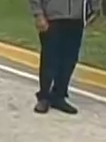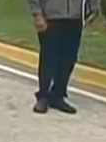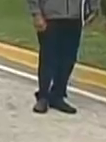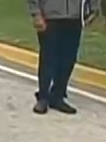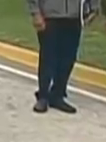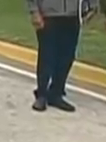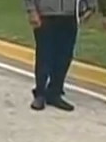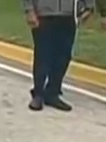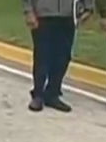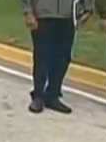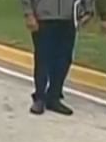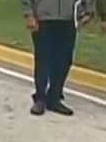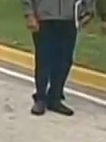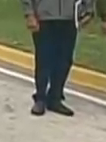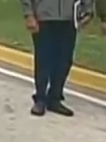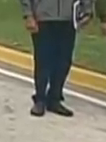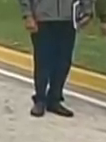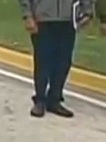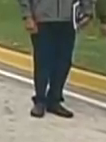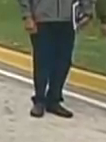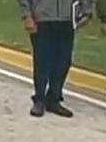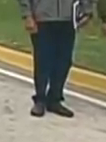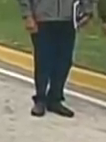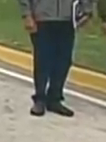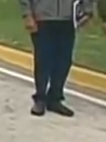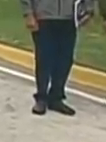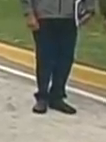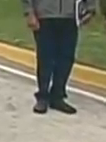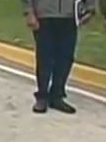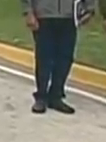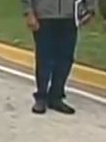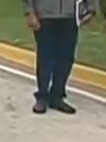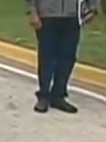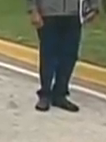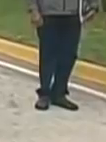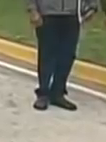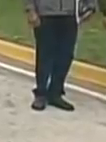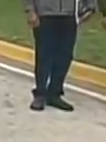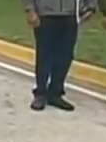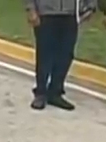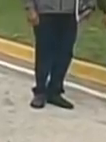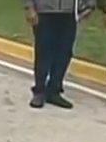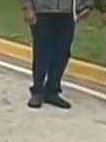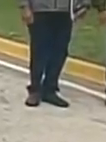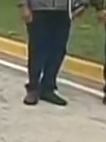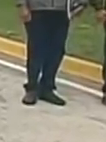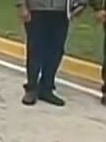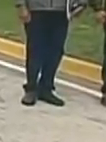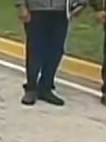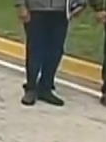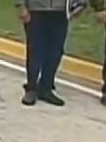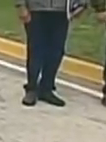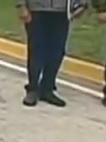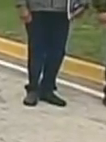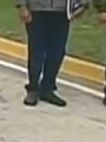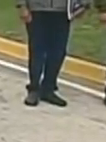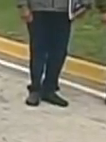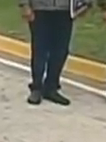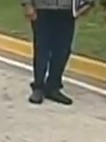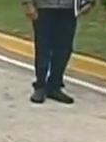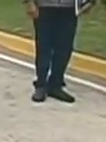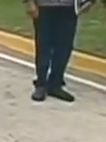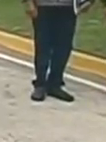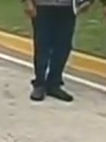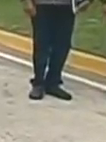Pepe, Pepe, Pepe, al aire, felicidades Venezuela,